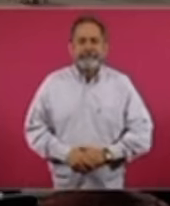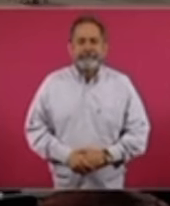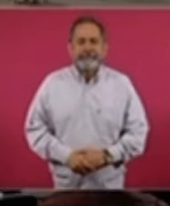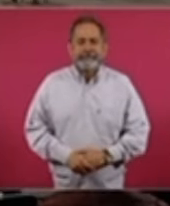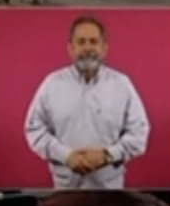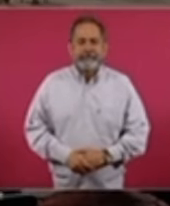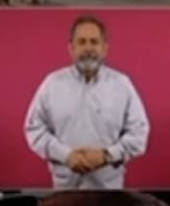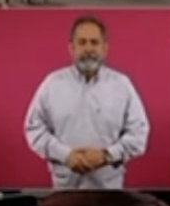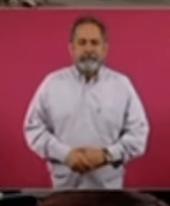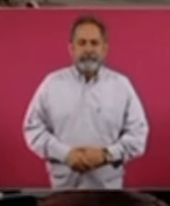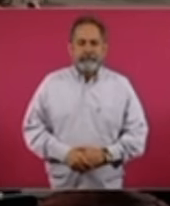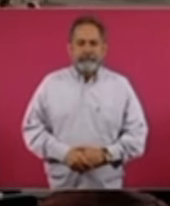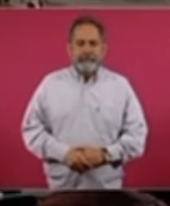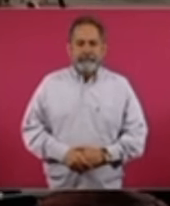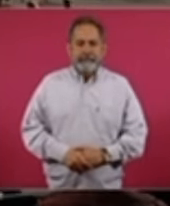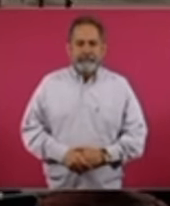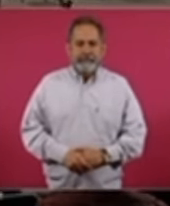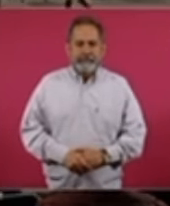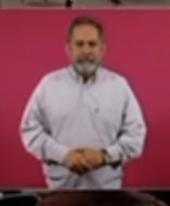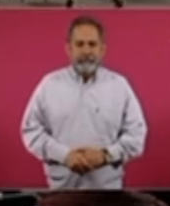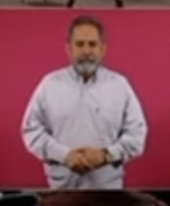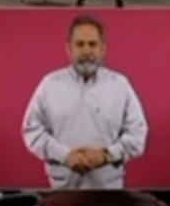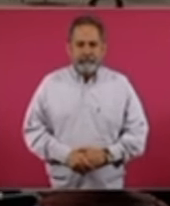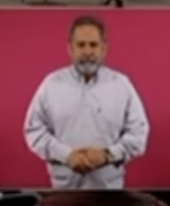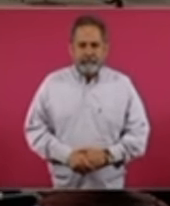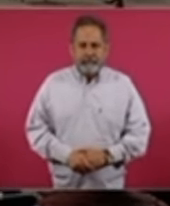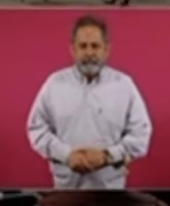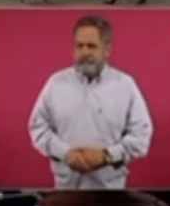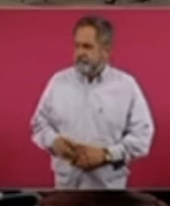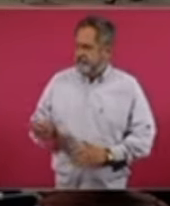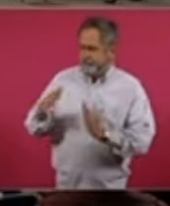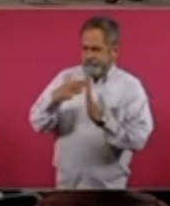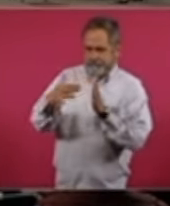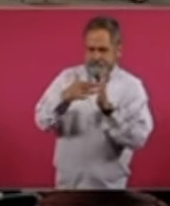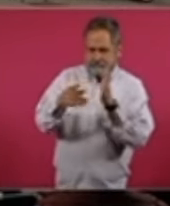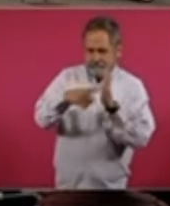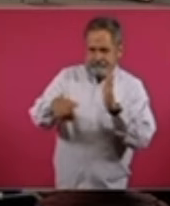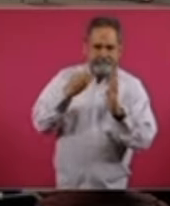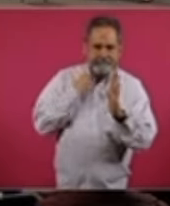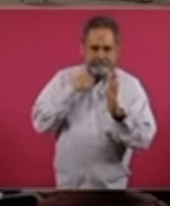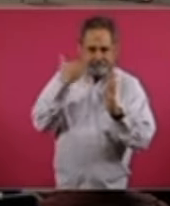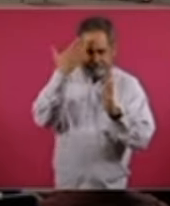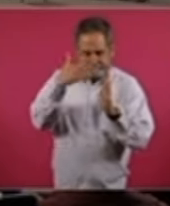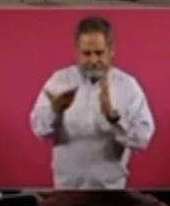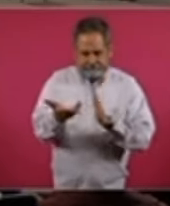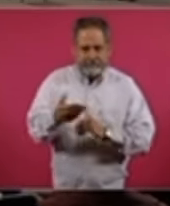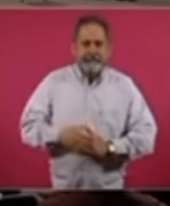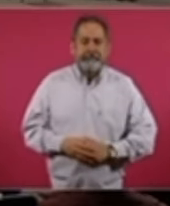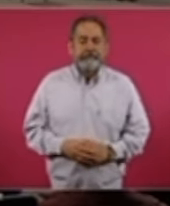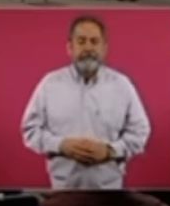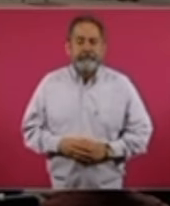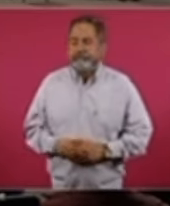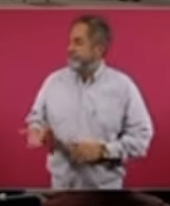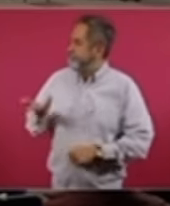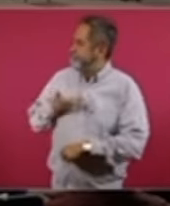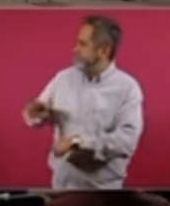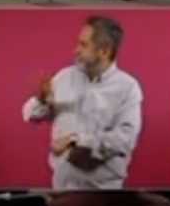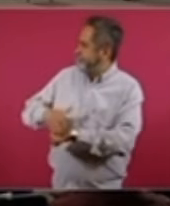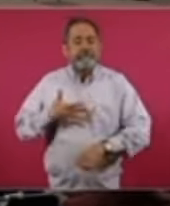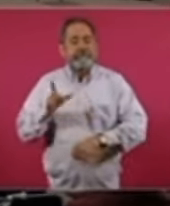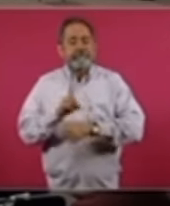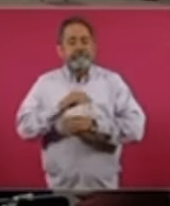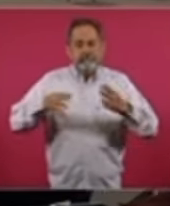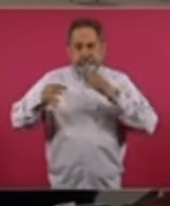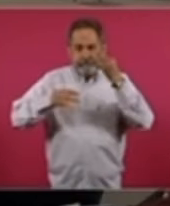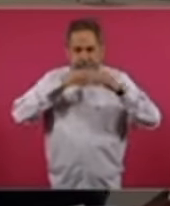A leerle el artículo a los abogados. Con su permiso, presidente. Buenos